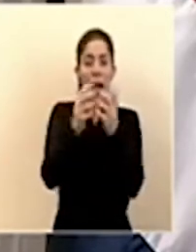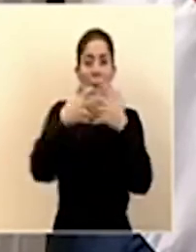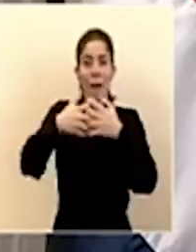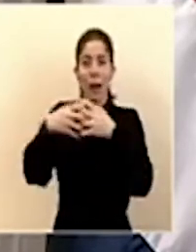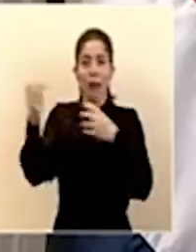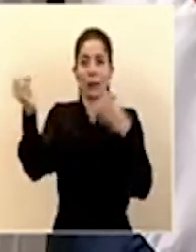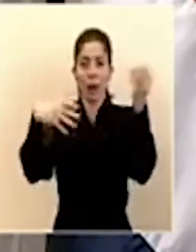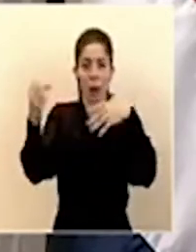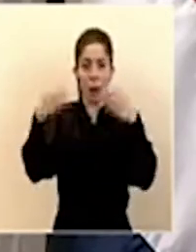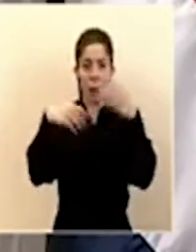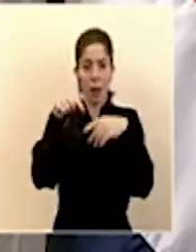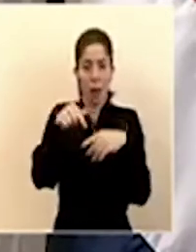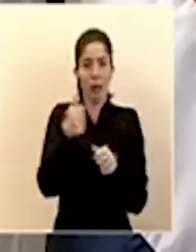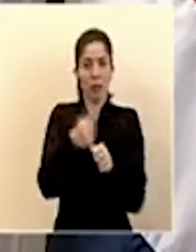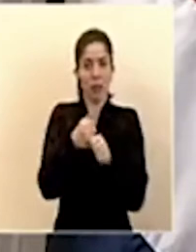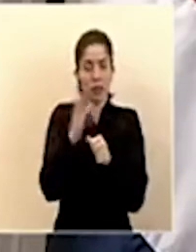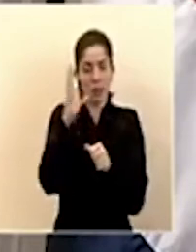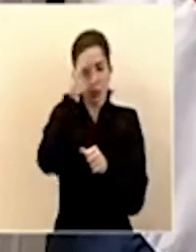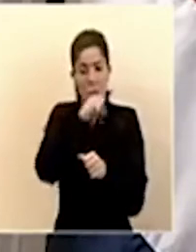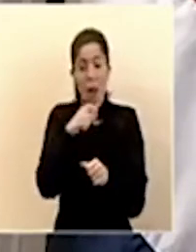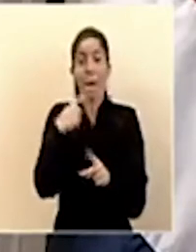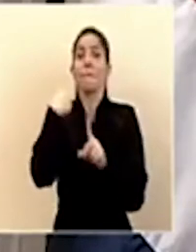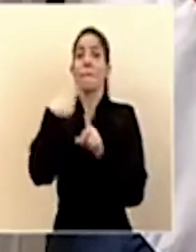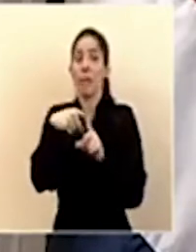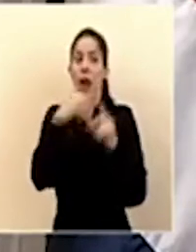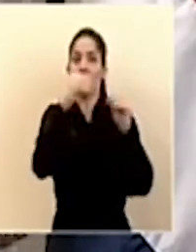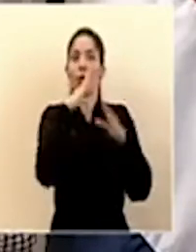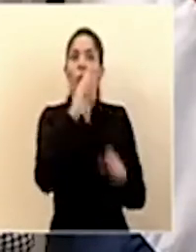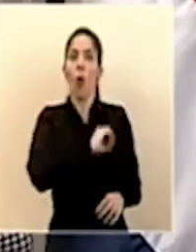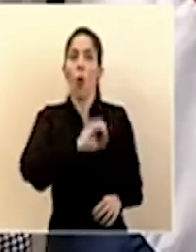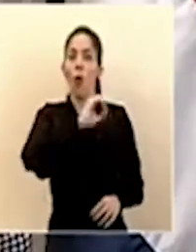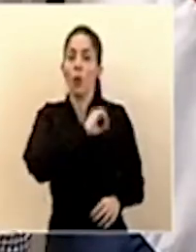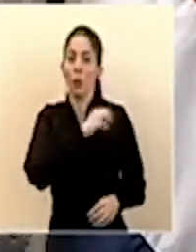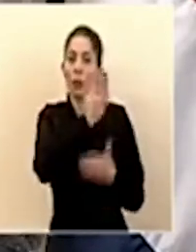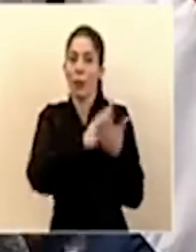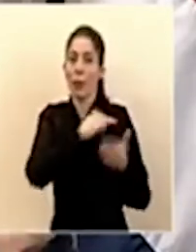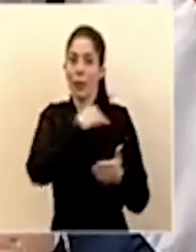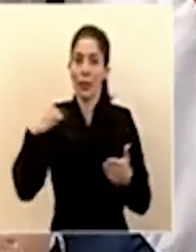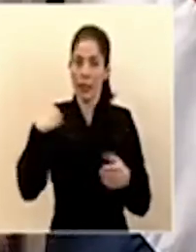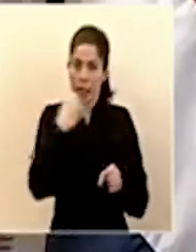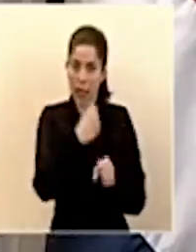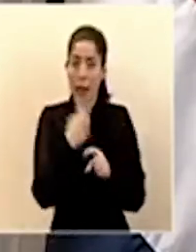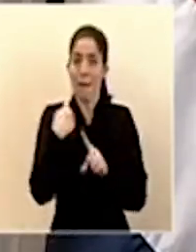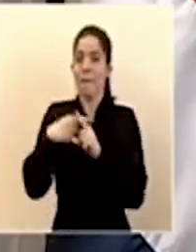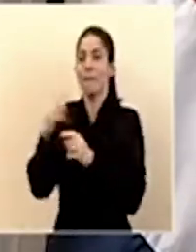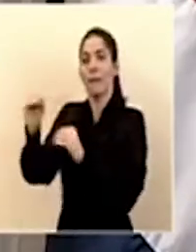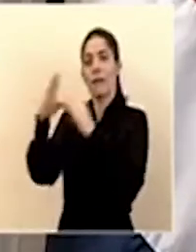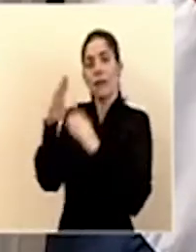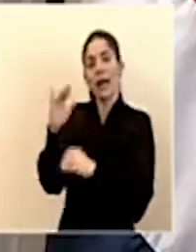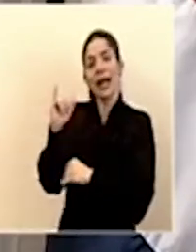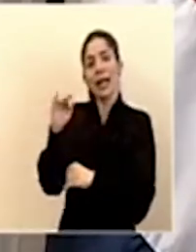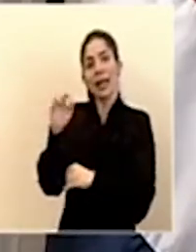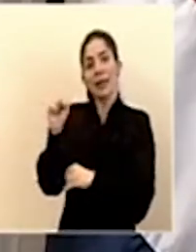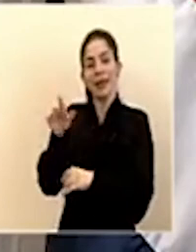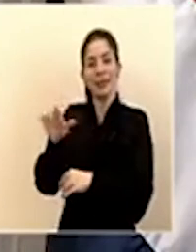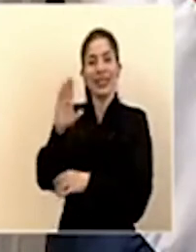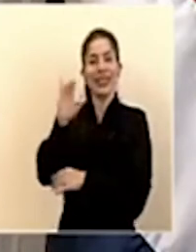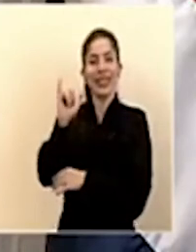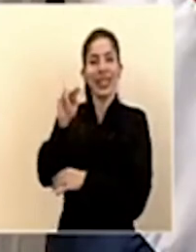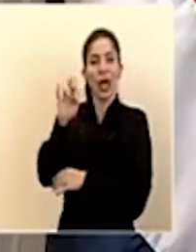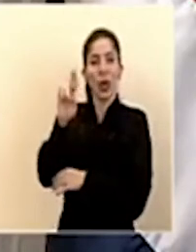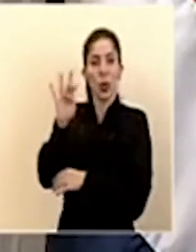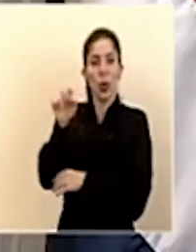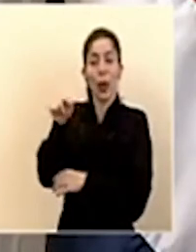poniendo a disposición, que es aunado a la información oficial del Ministerio de Trabajo y de Limas con el CINIRUVE, que es una base muy